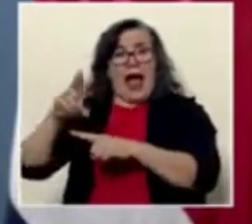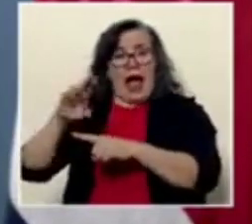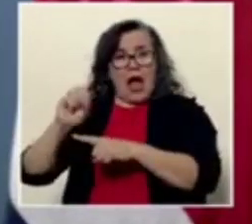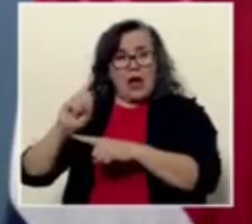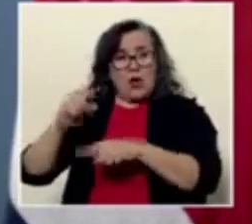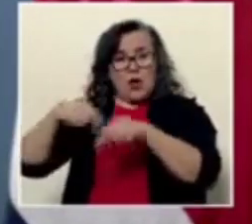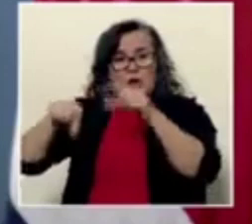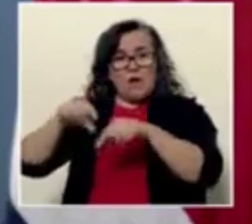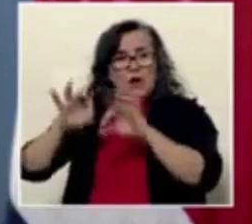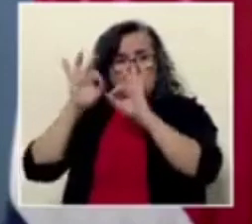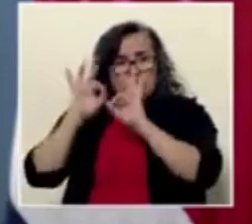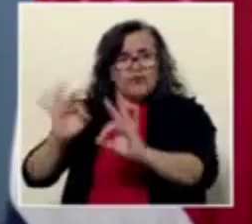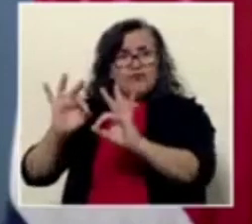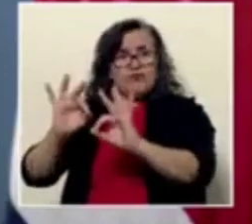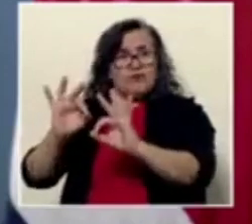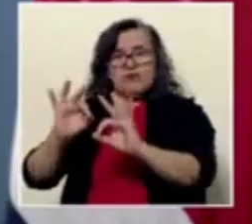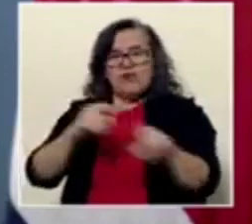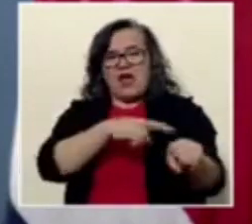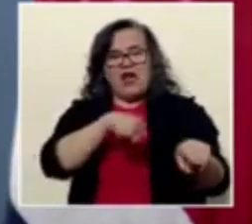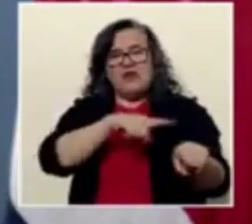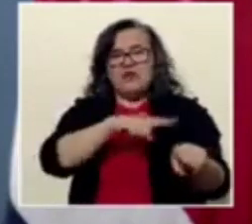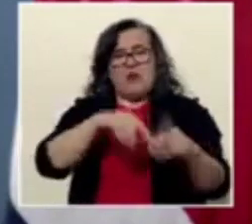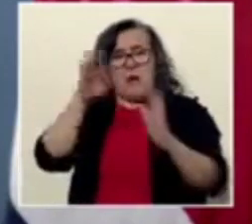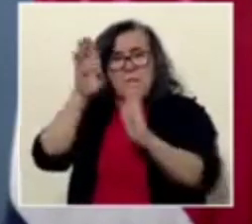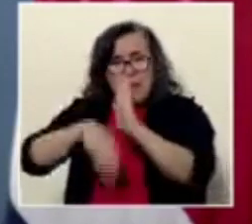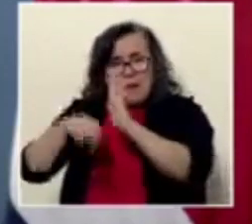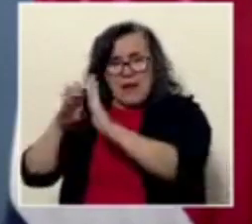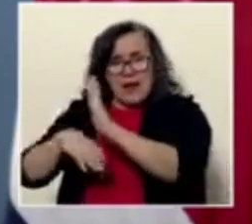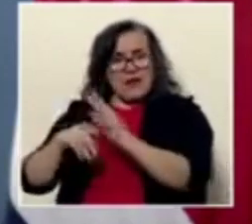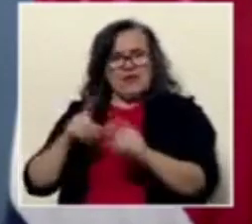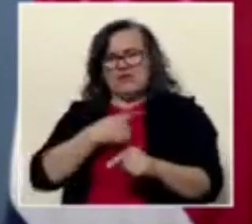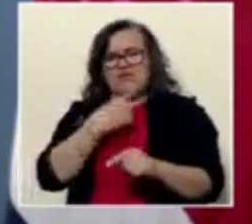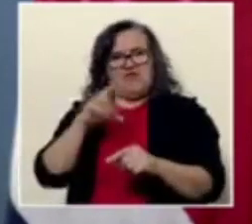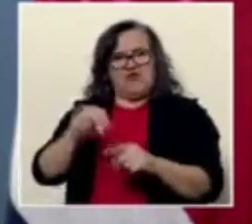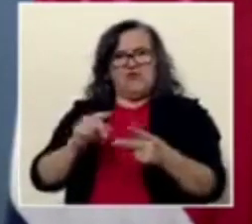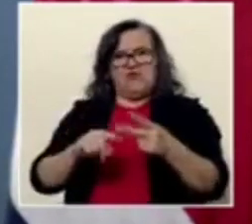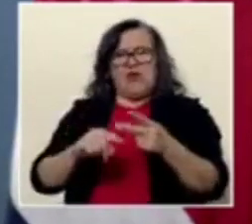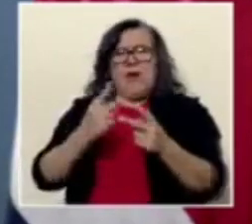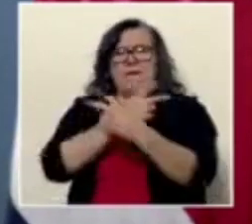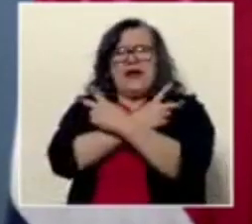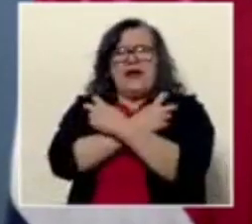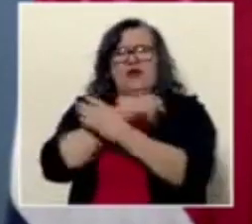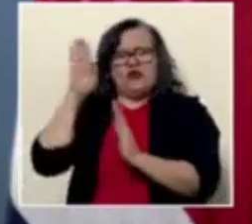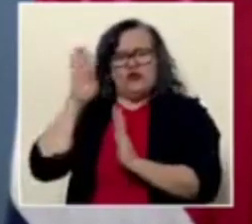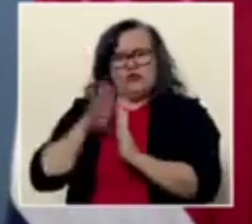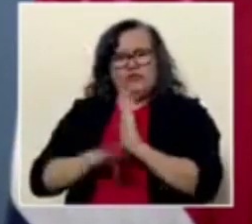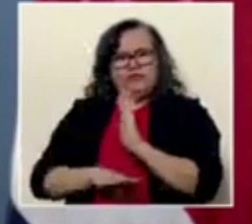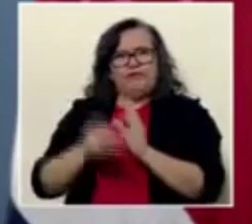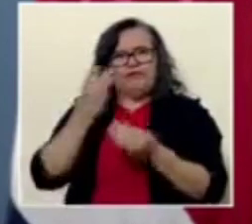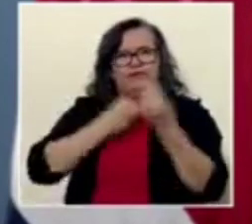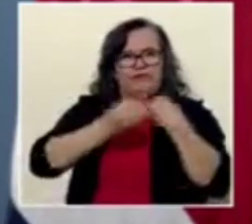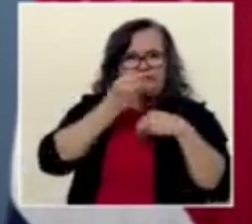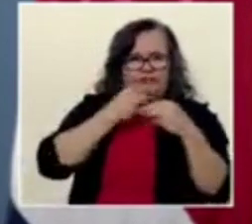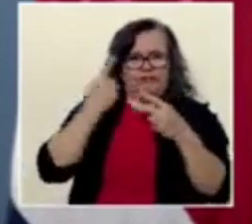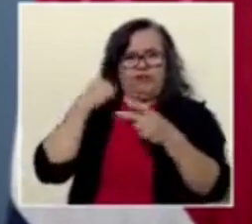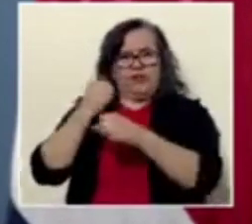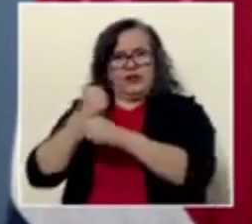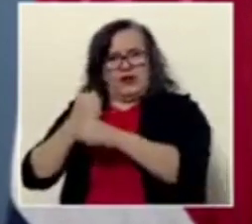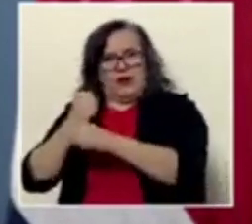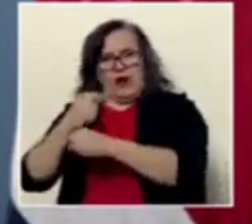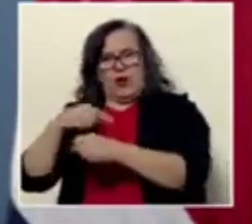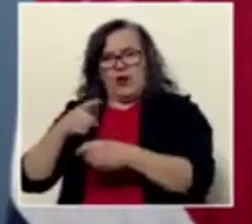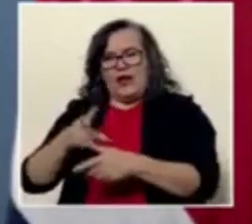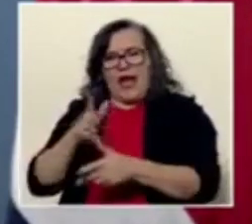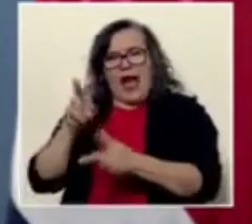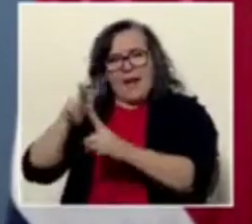efectivos, más baratos, menos venenosos para el que come, para el trabajador que los